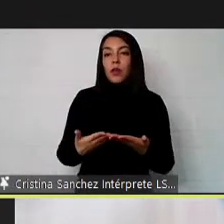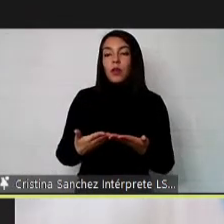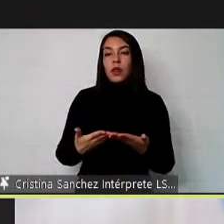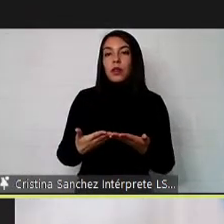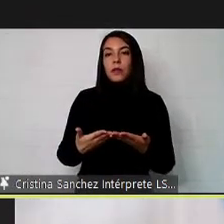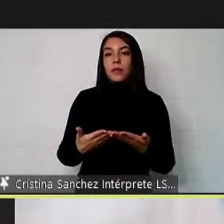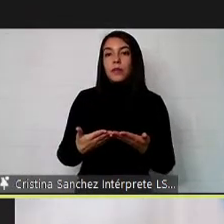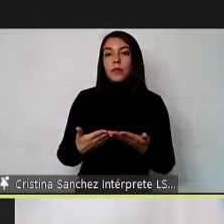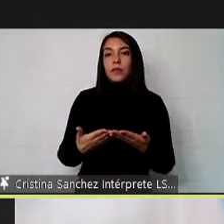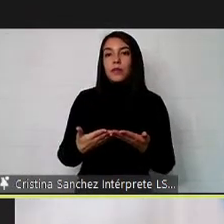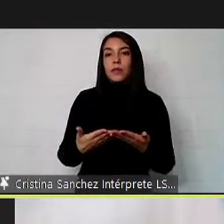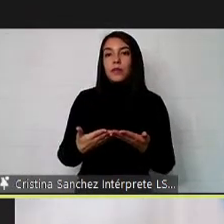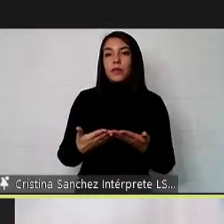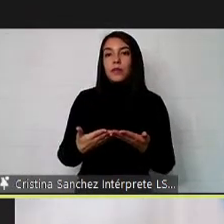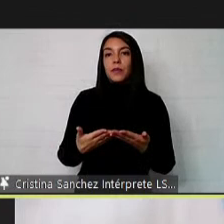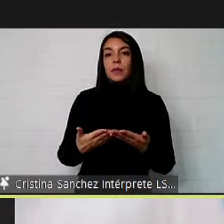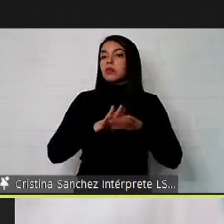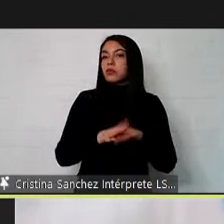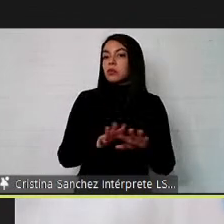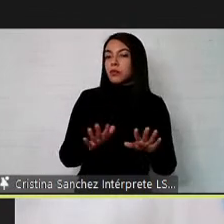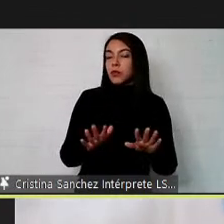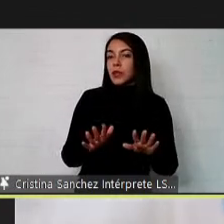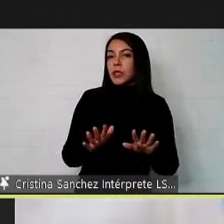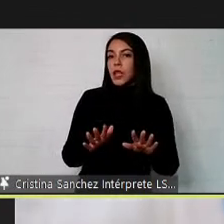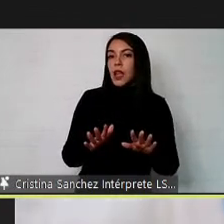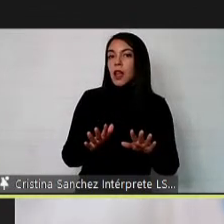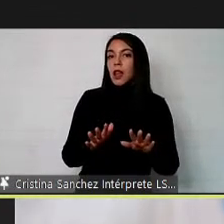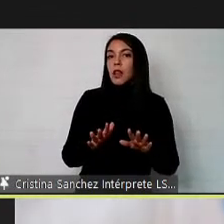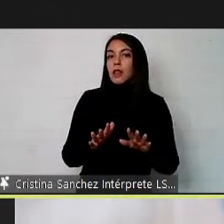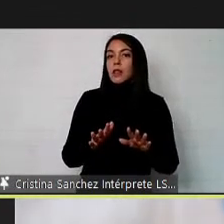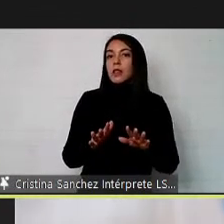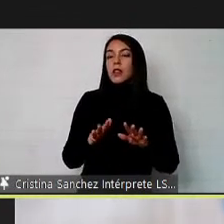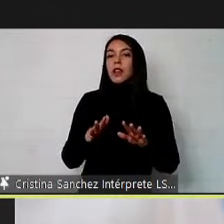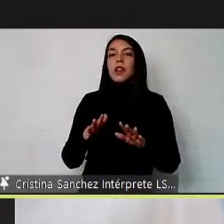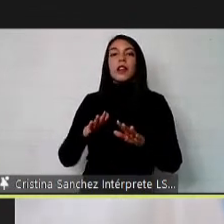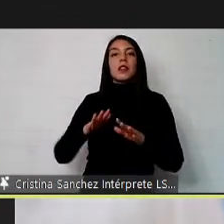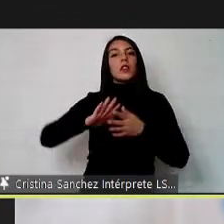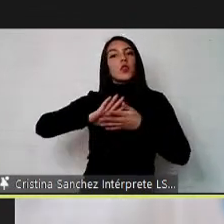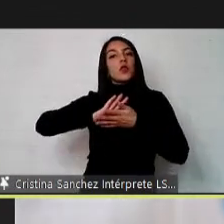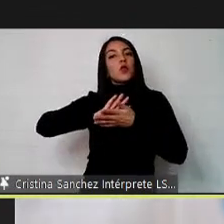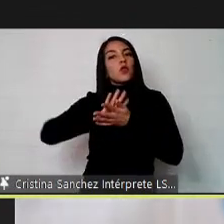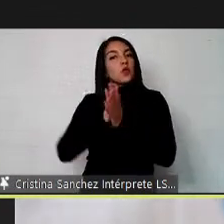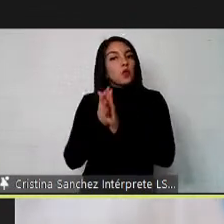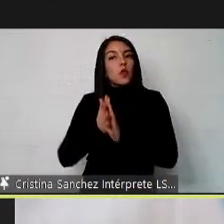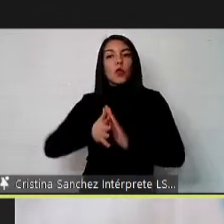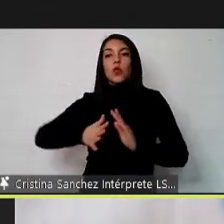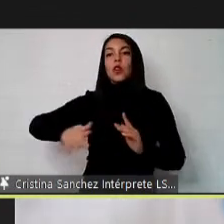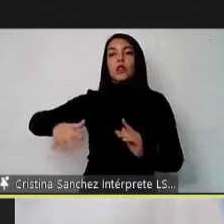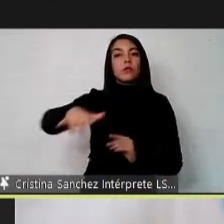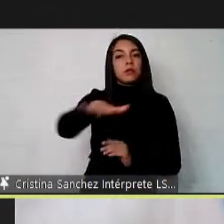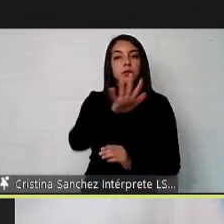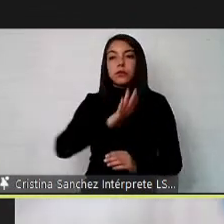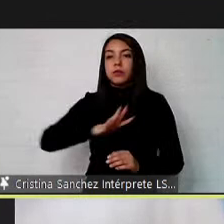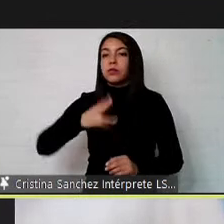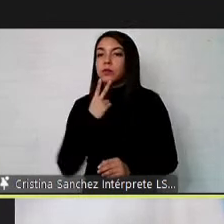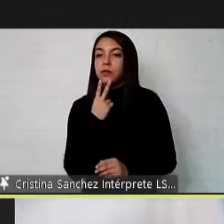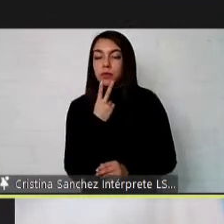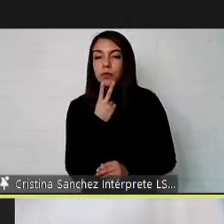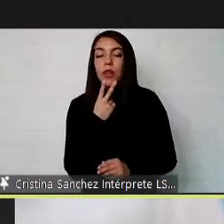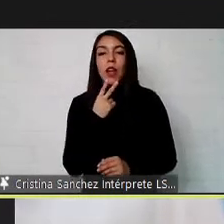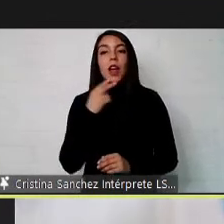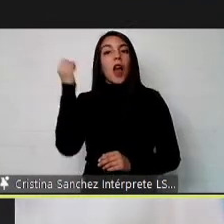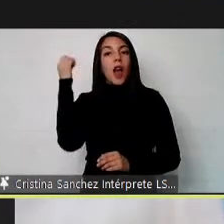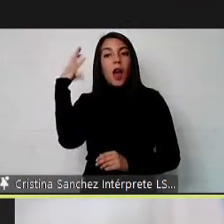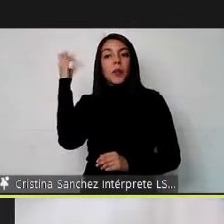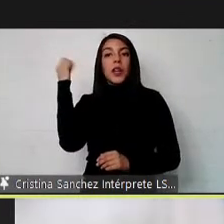pandemia que está trascendiendo en todas las áreas de la vida por lo tanto tenemos que aprender a convivir